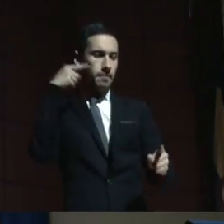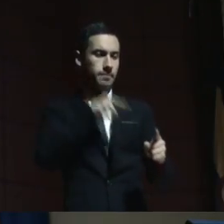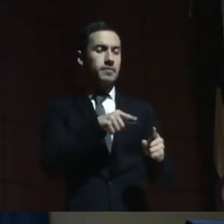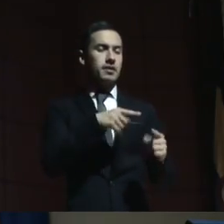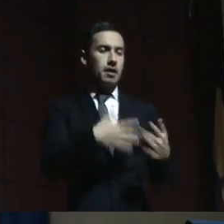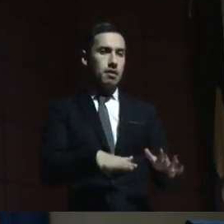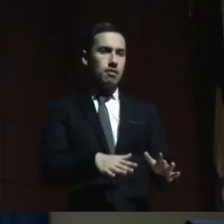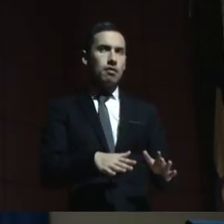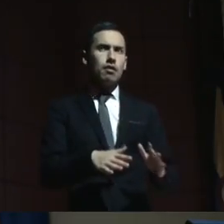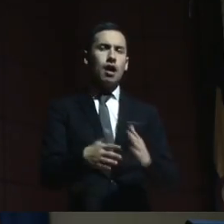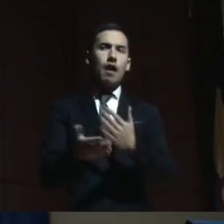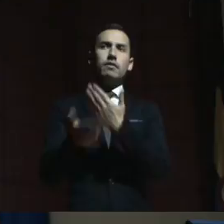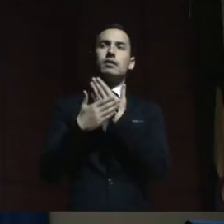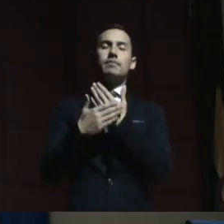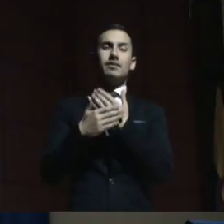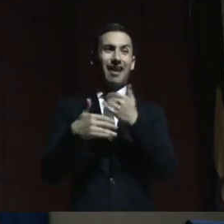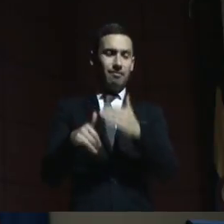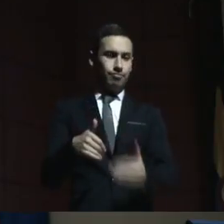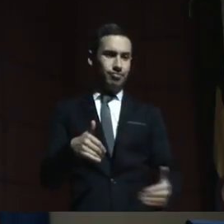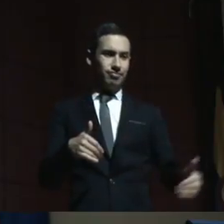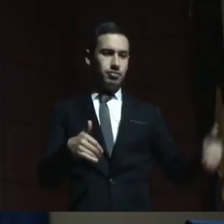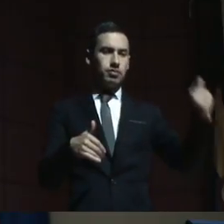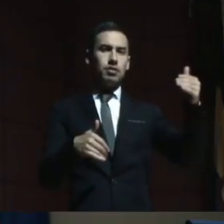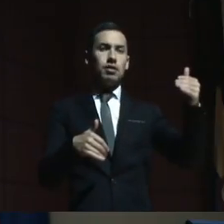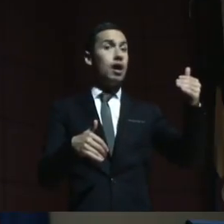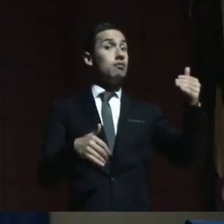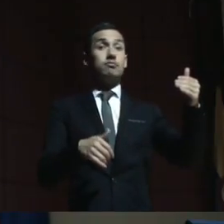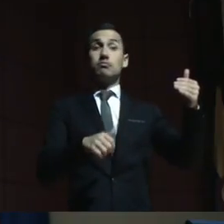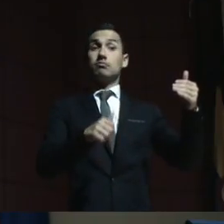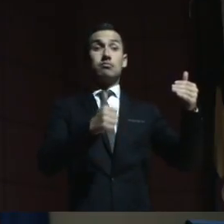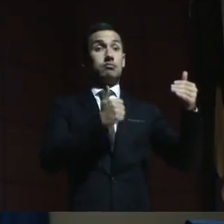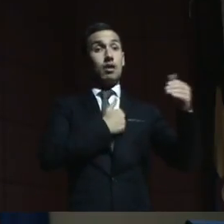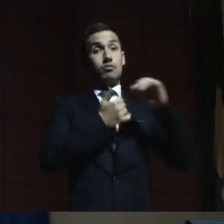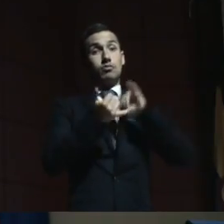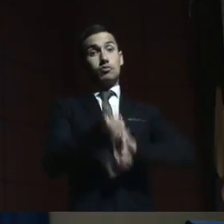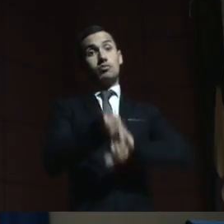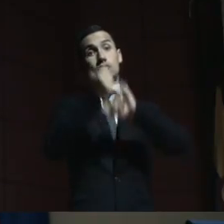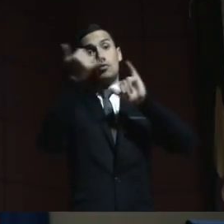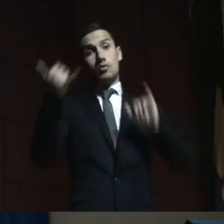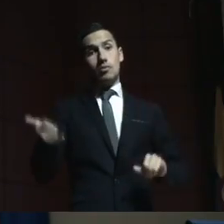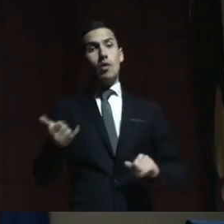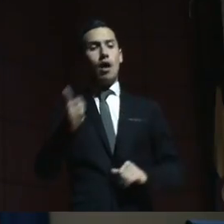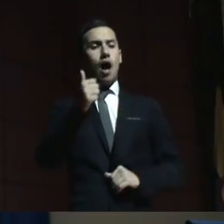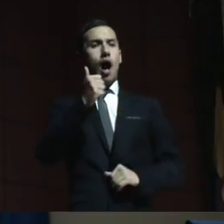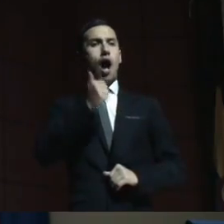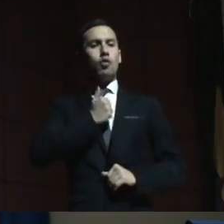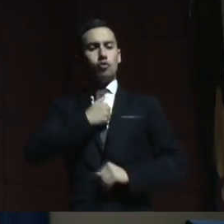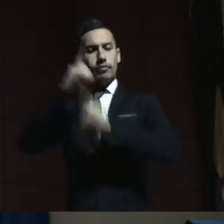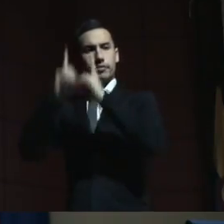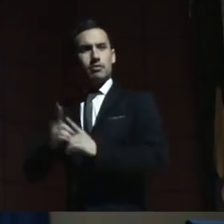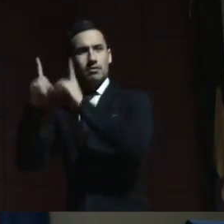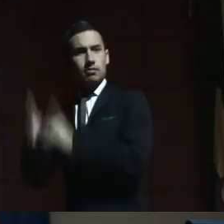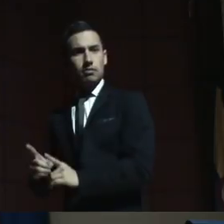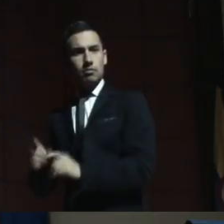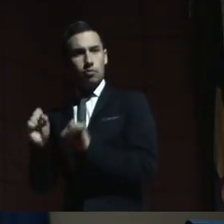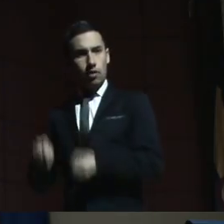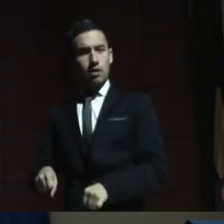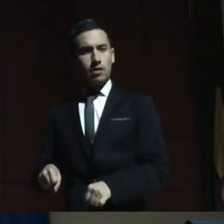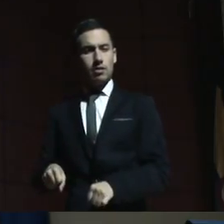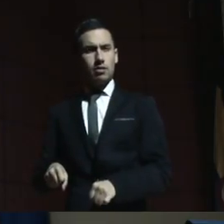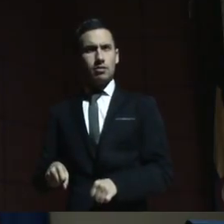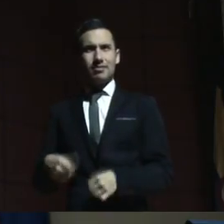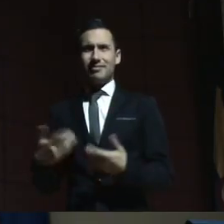nos dicen que deben ser autónomos, ¿cierto? Y que tienen que tener autodeterminación, cosa que no se